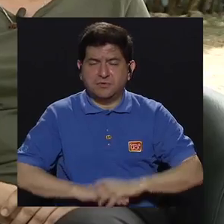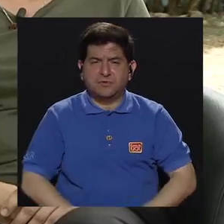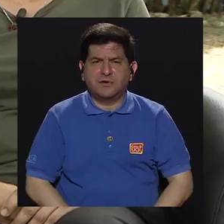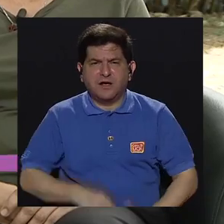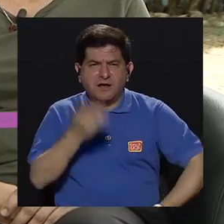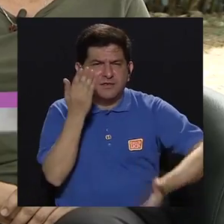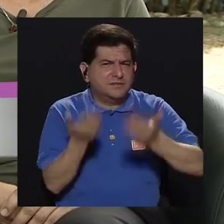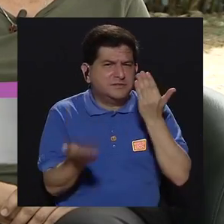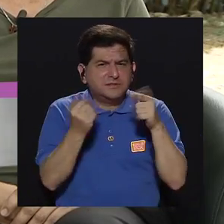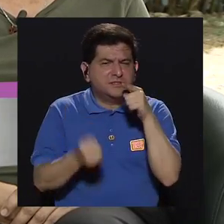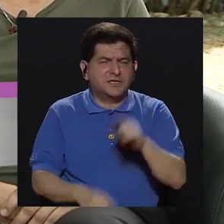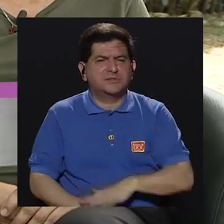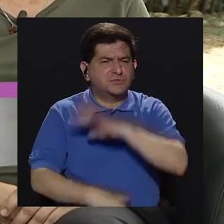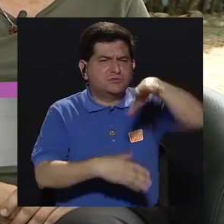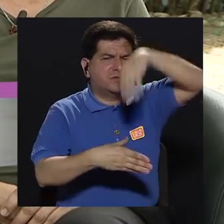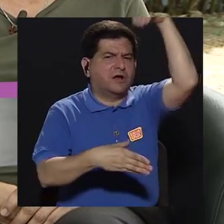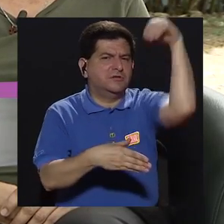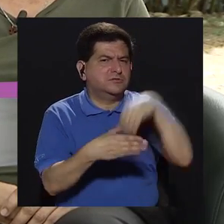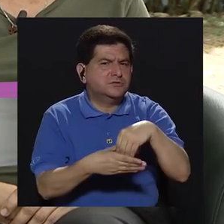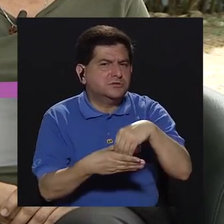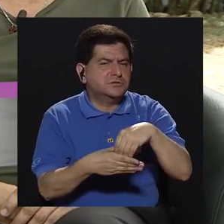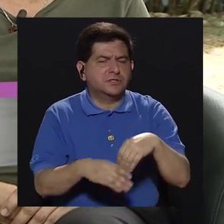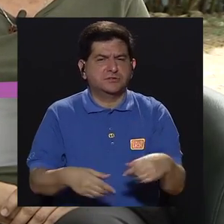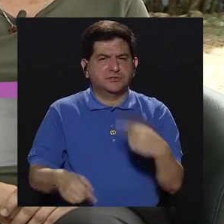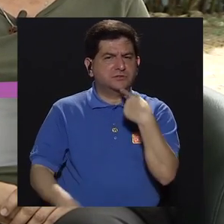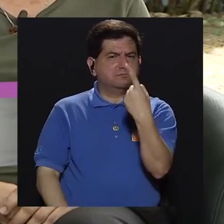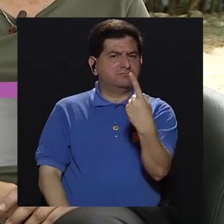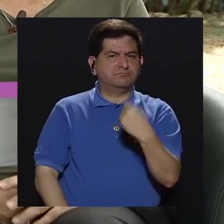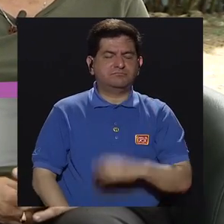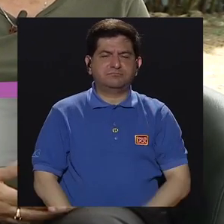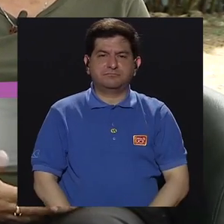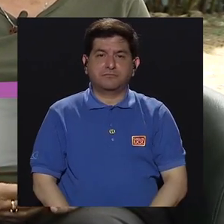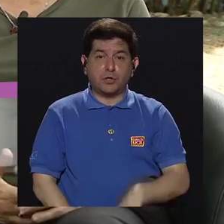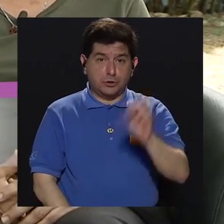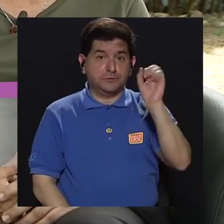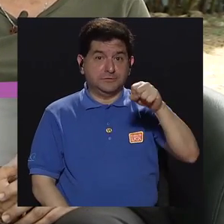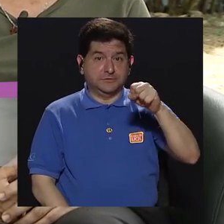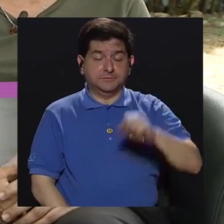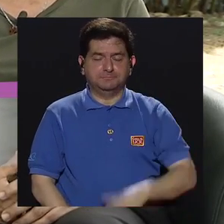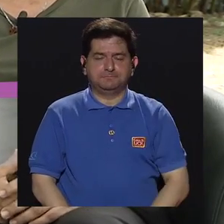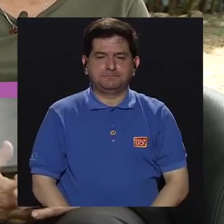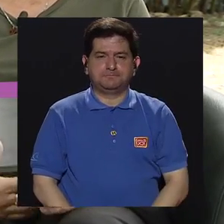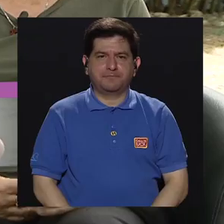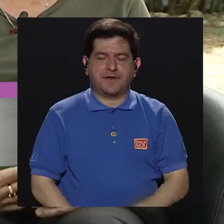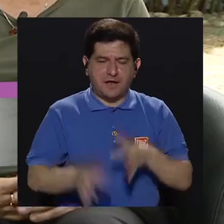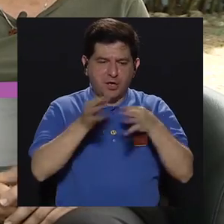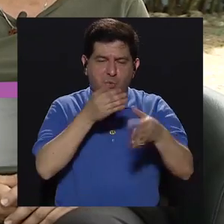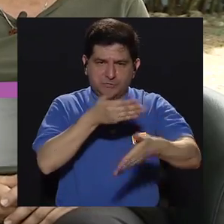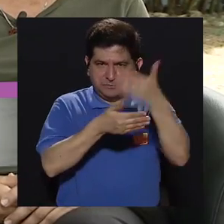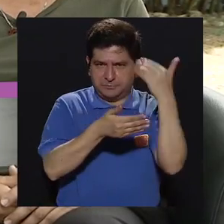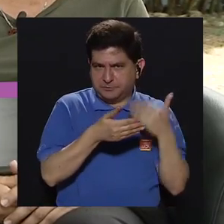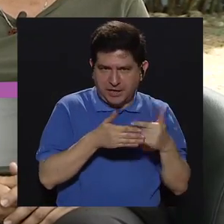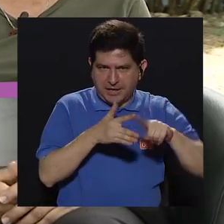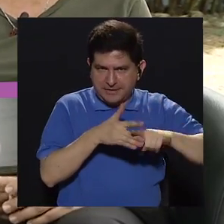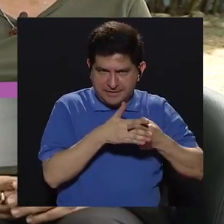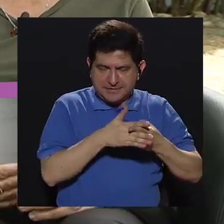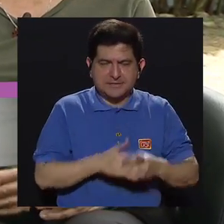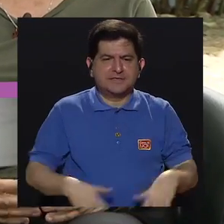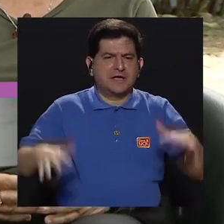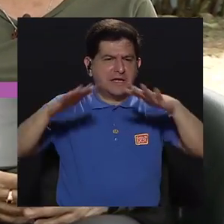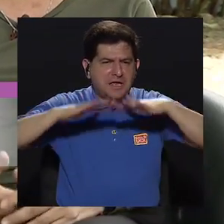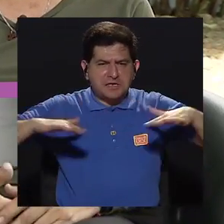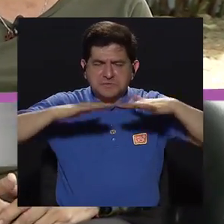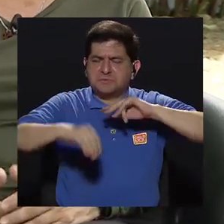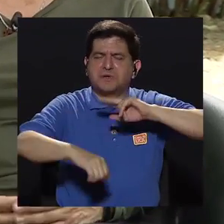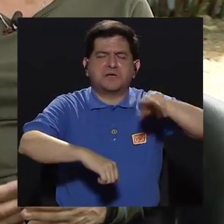tal vez si nos contextualiza en ese aspecto. Claro, como le mencioné al inicio, este es el ámbito